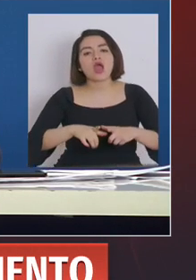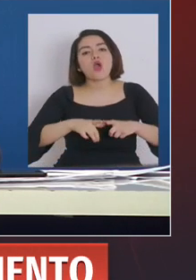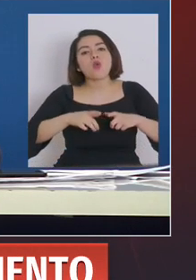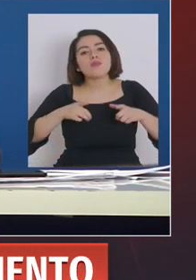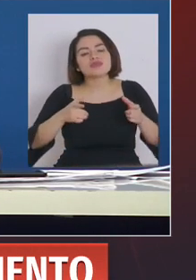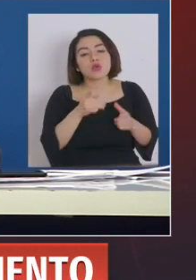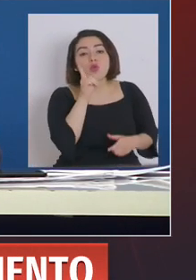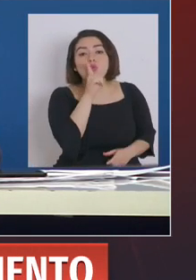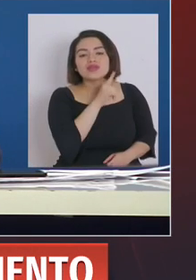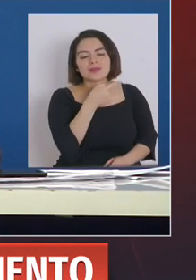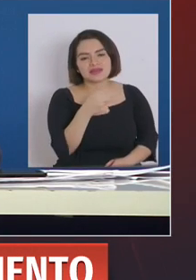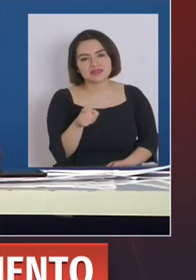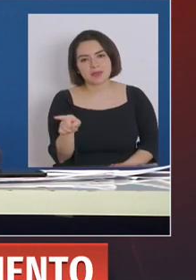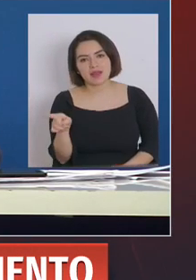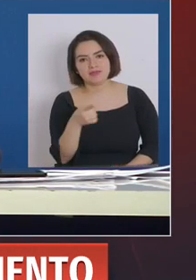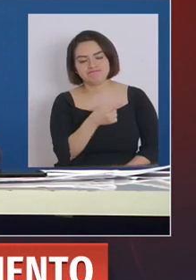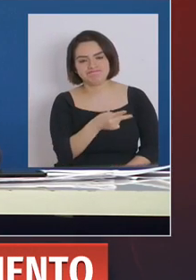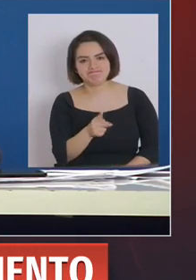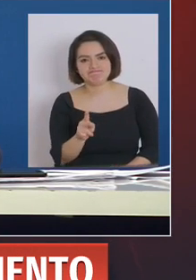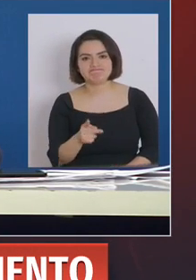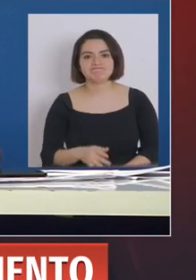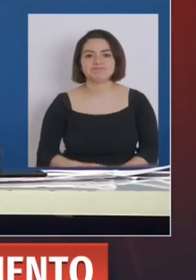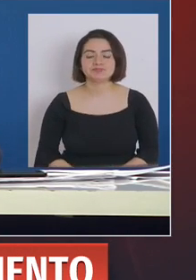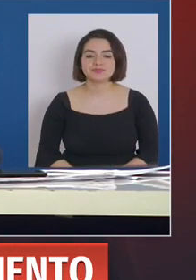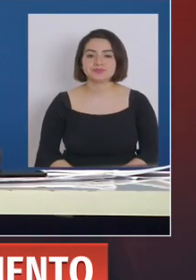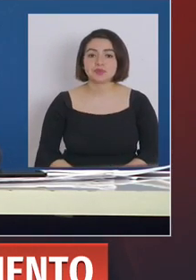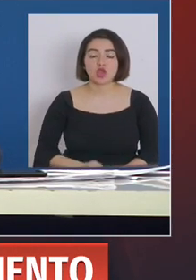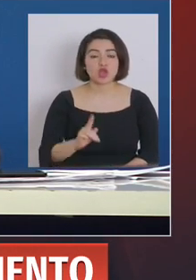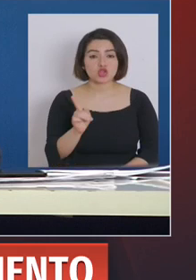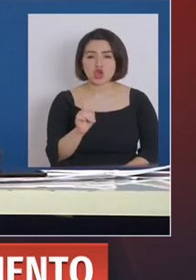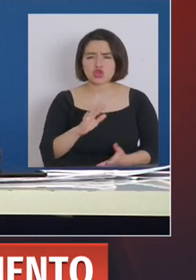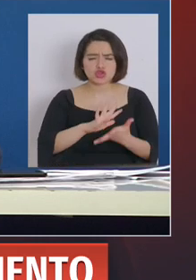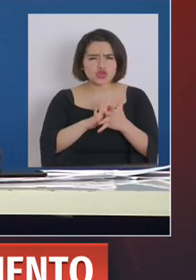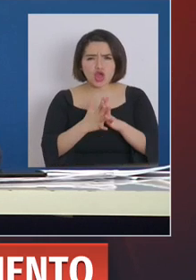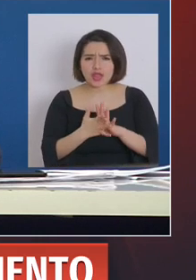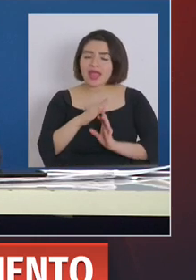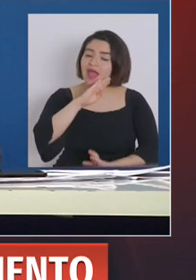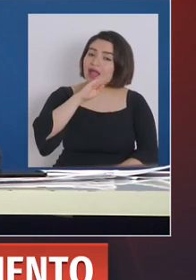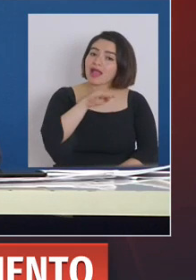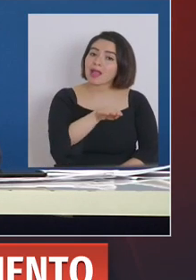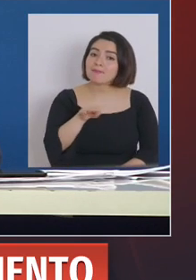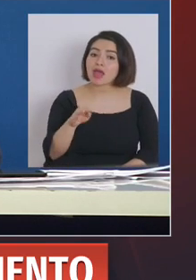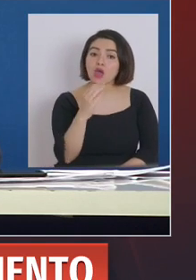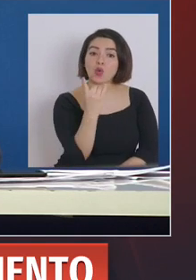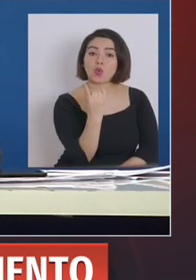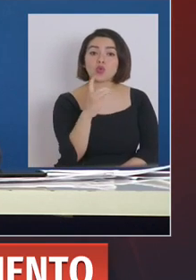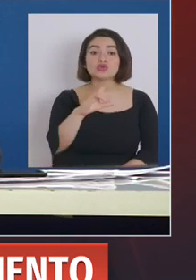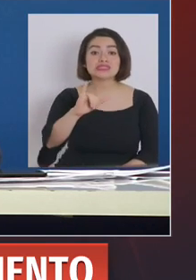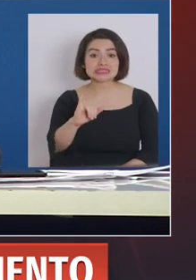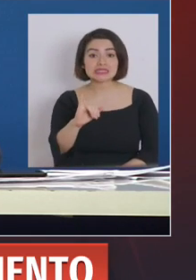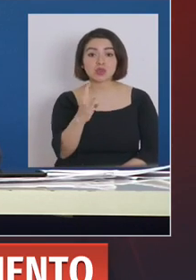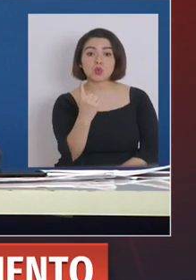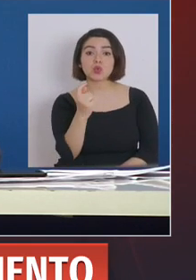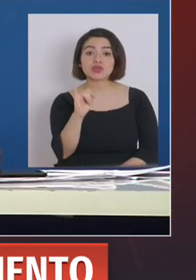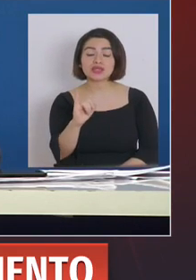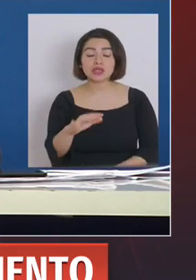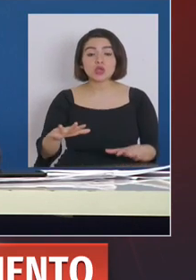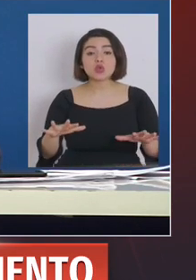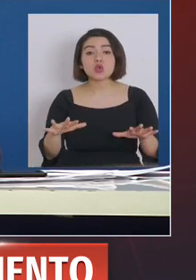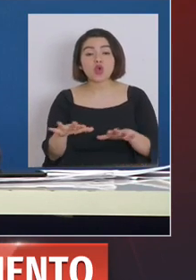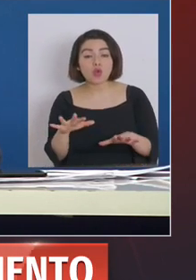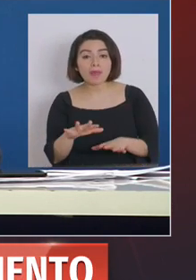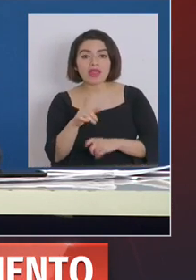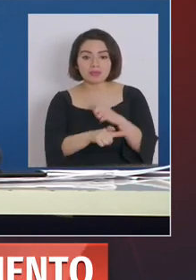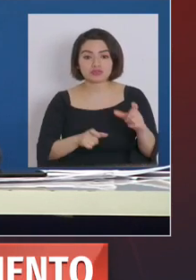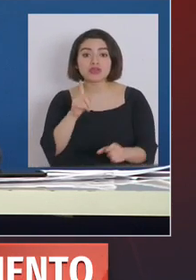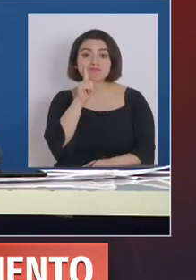curso de las últimas semanas. Por lo tanto, no todas las camas UCI, hasta el momento, UTI, están ocupadas por pacientes COVID